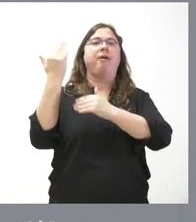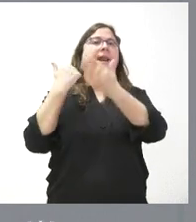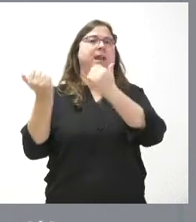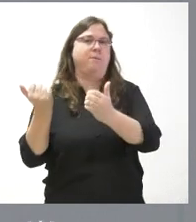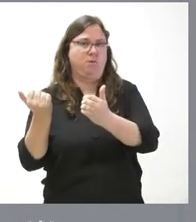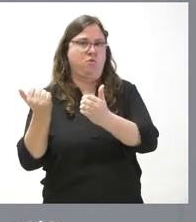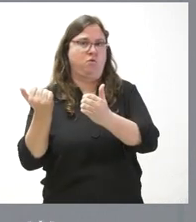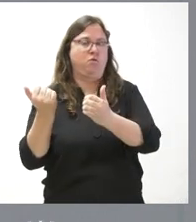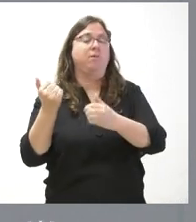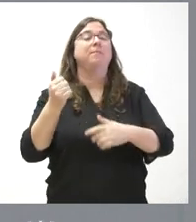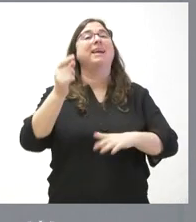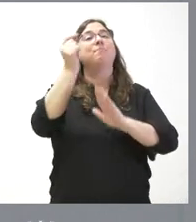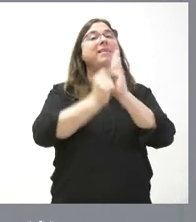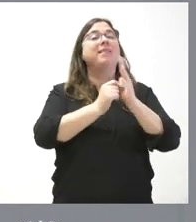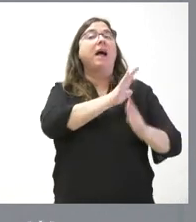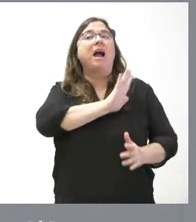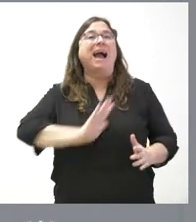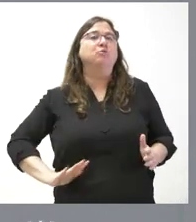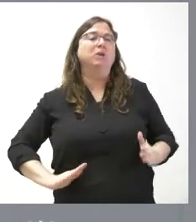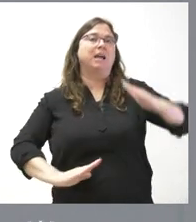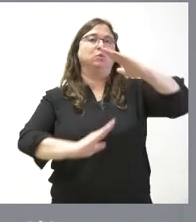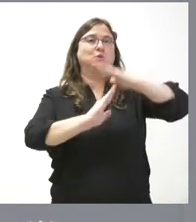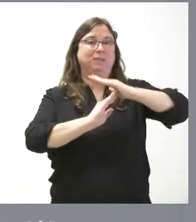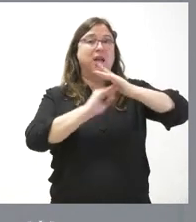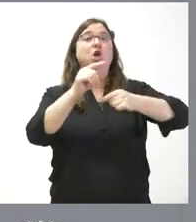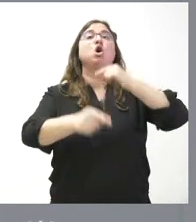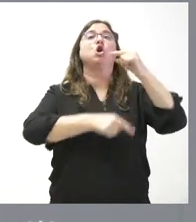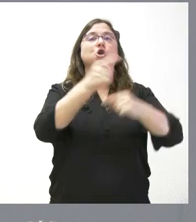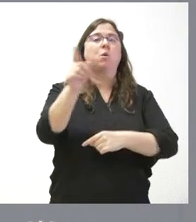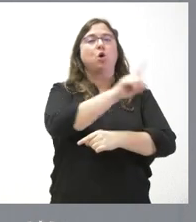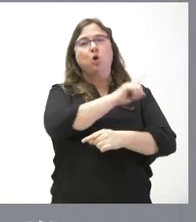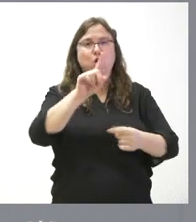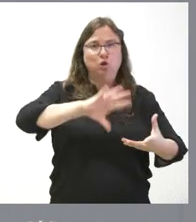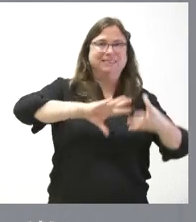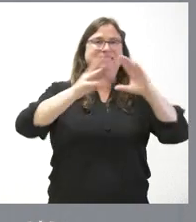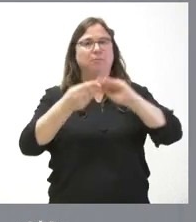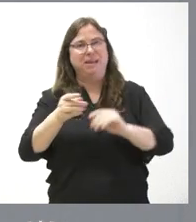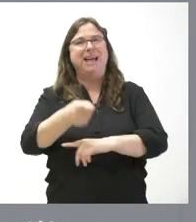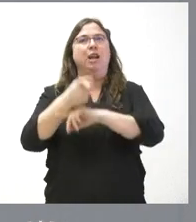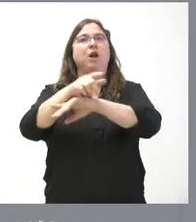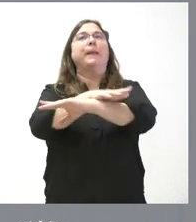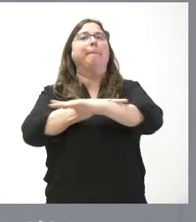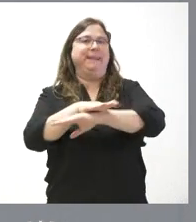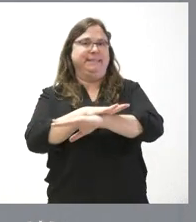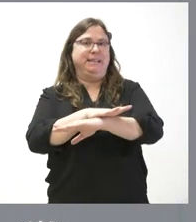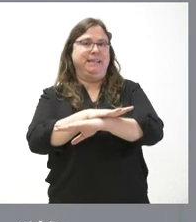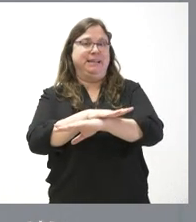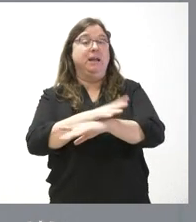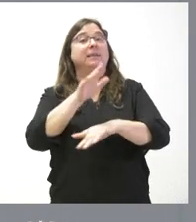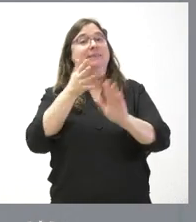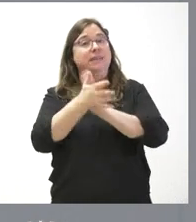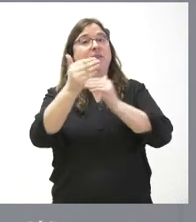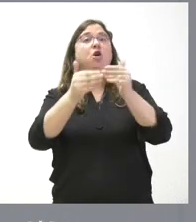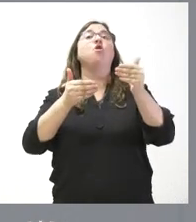cautelar de suspensión y que lleva aparejada la no aplicación de la orden ministerial y, por tanto, en el futuro